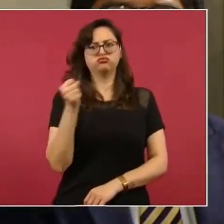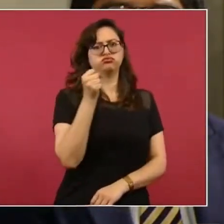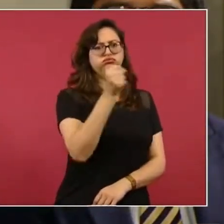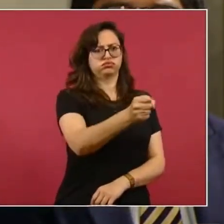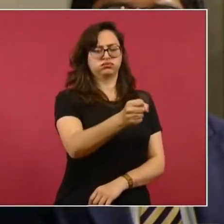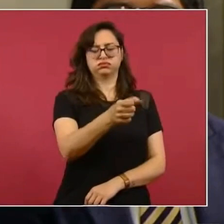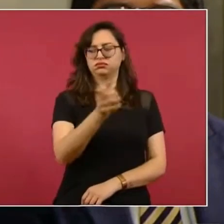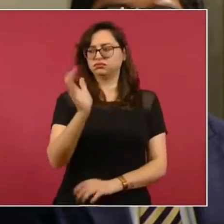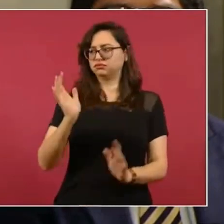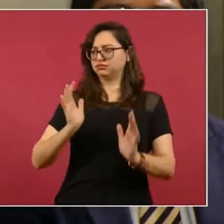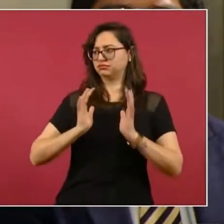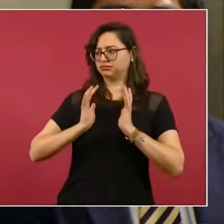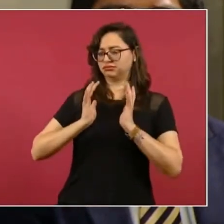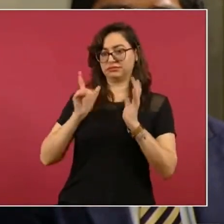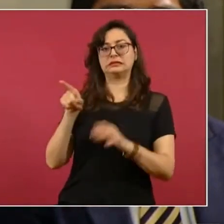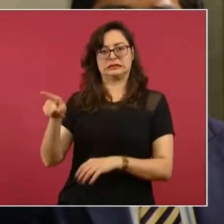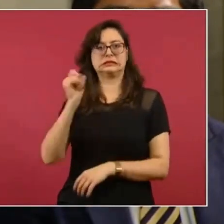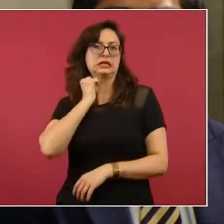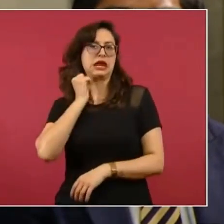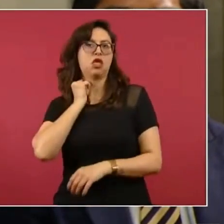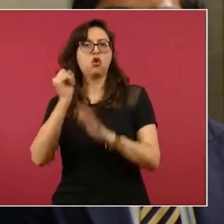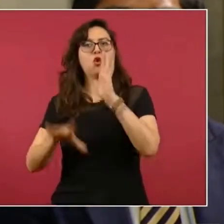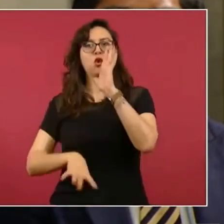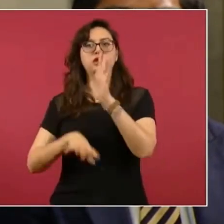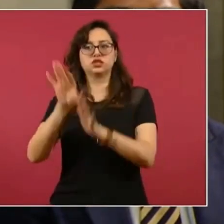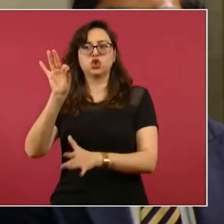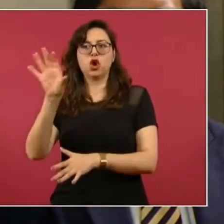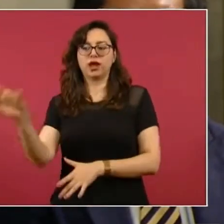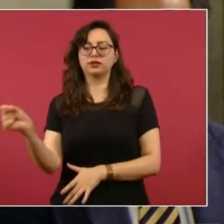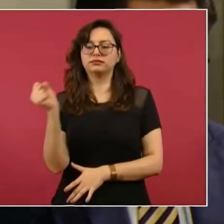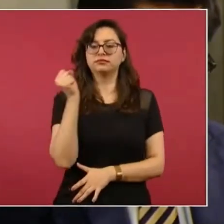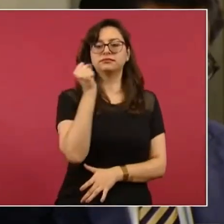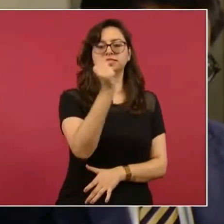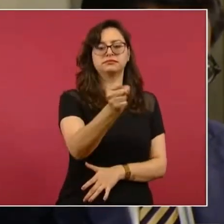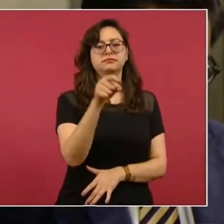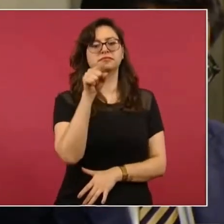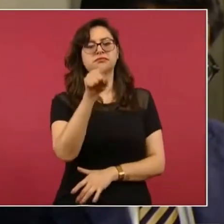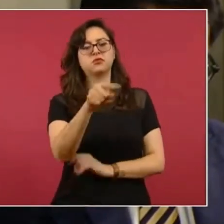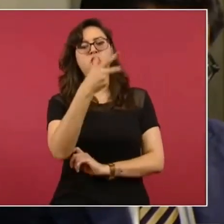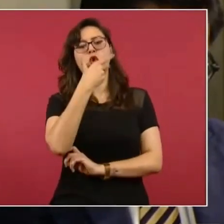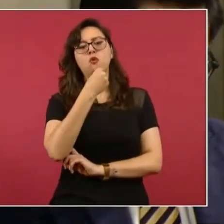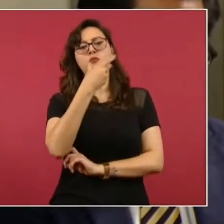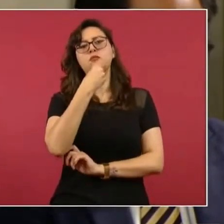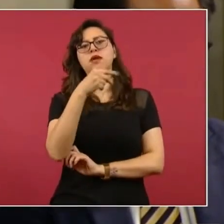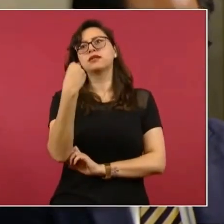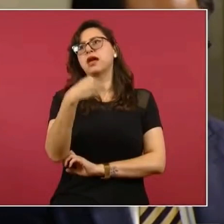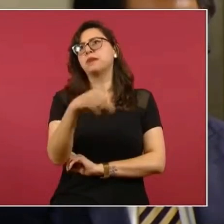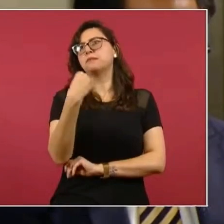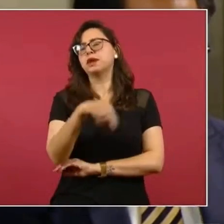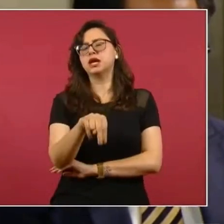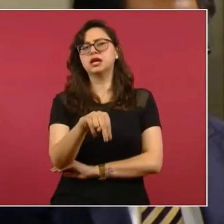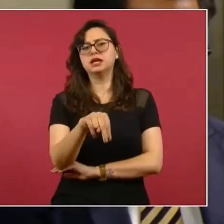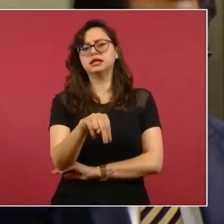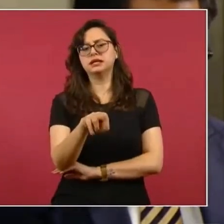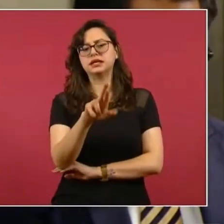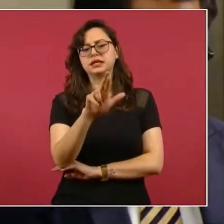Y lo digo porque es quien está quedando, es Rafael...